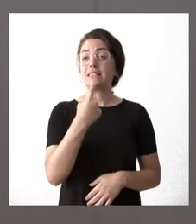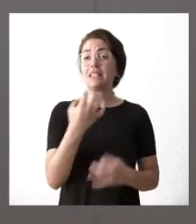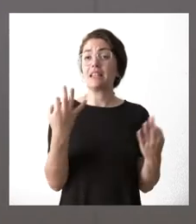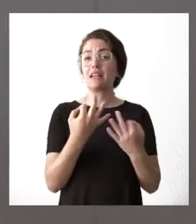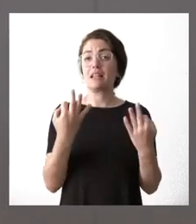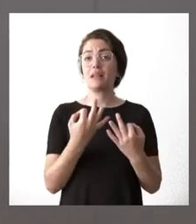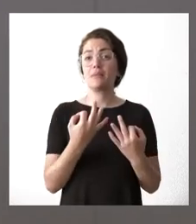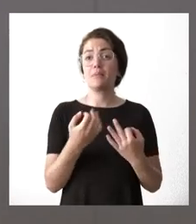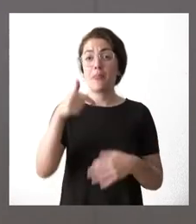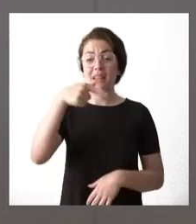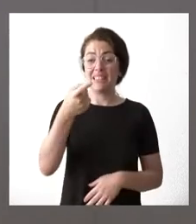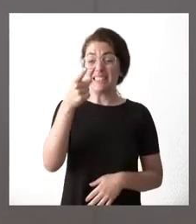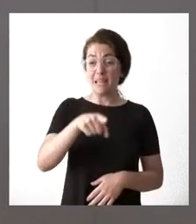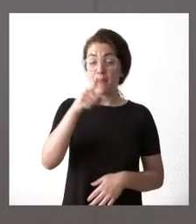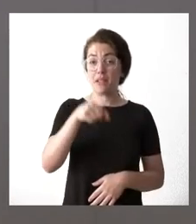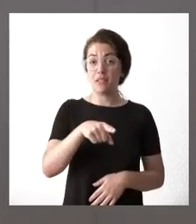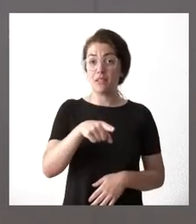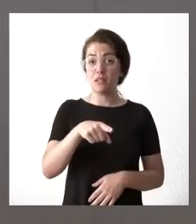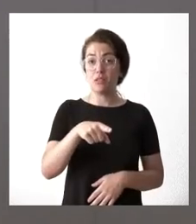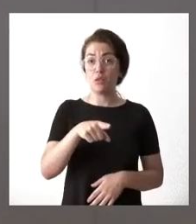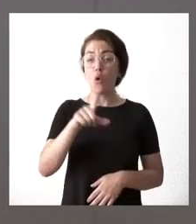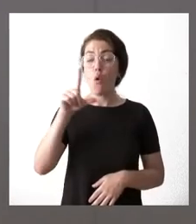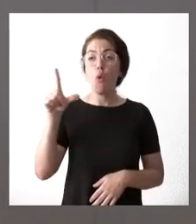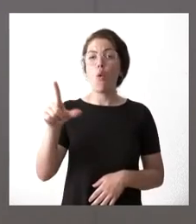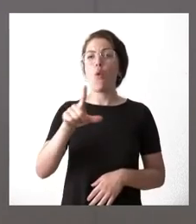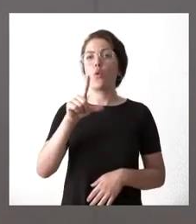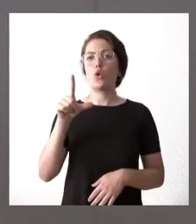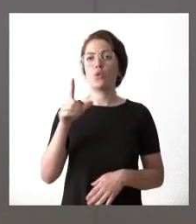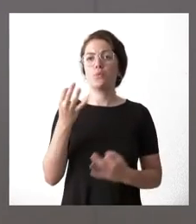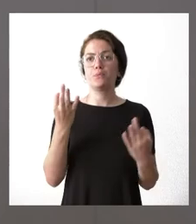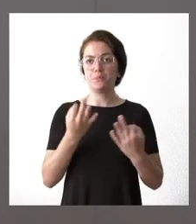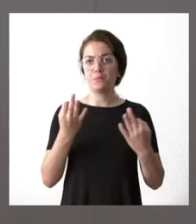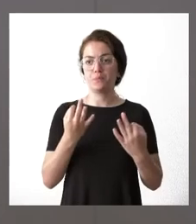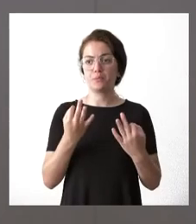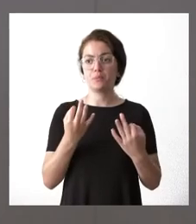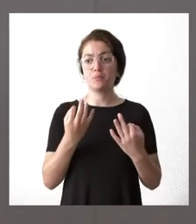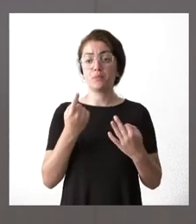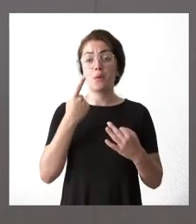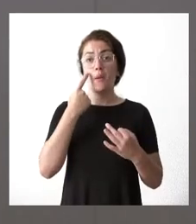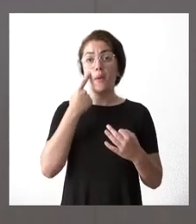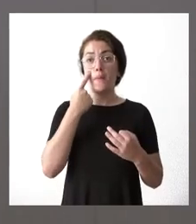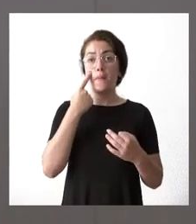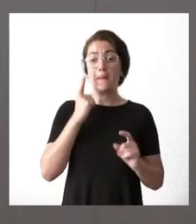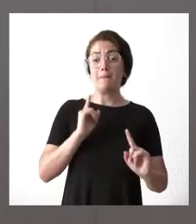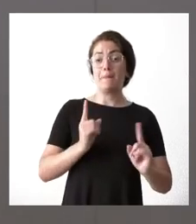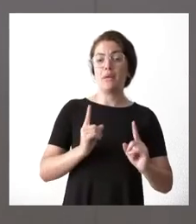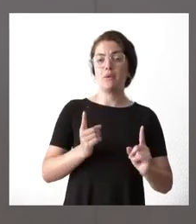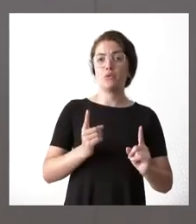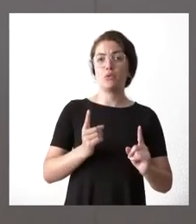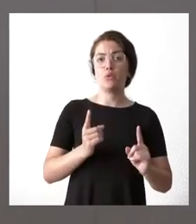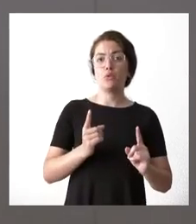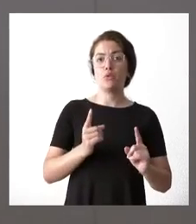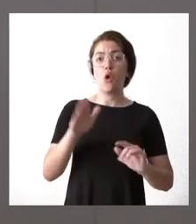este mes de julio está previsto convocar un total de 176